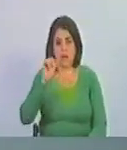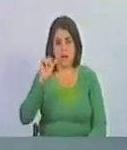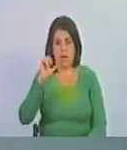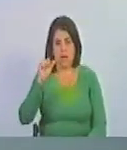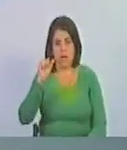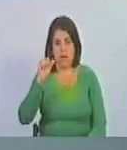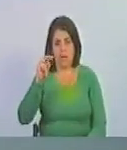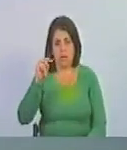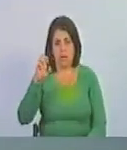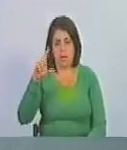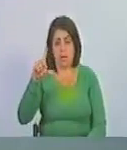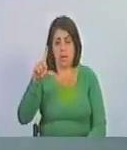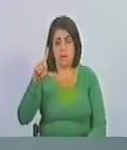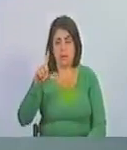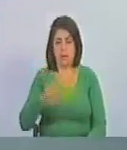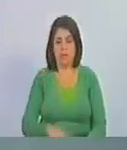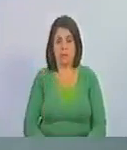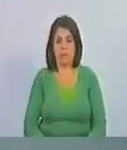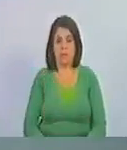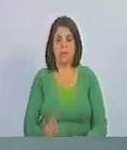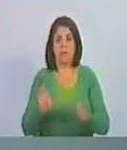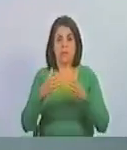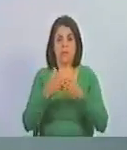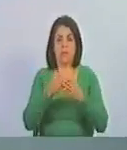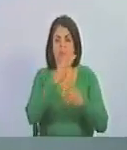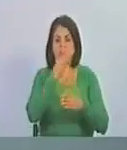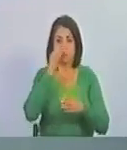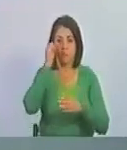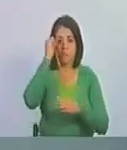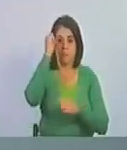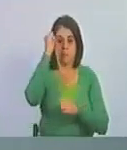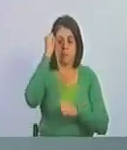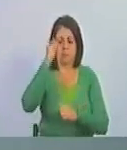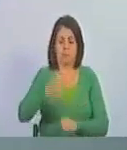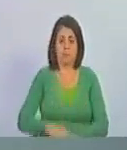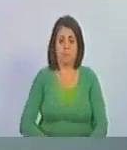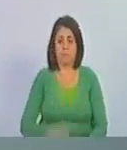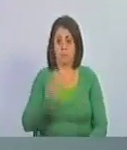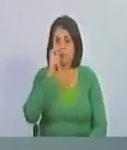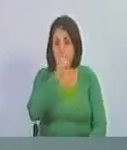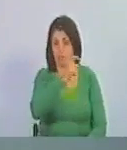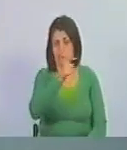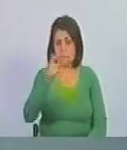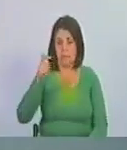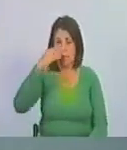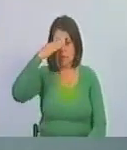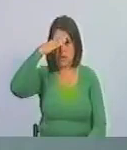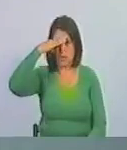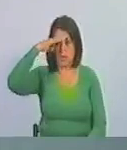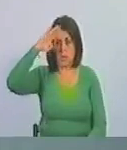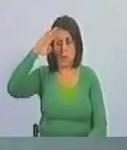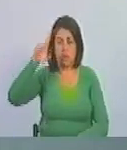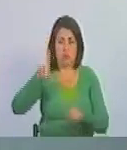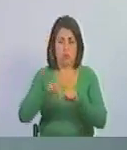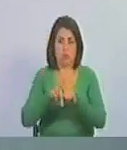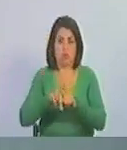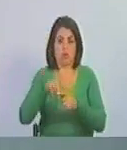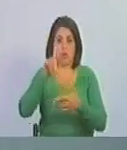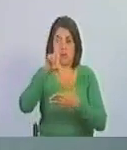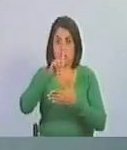a su Partido Comunista y al pueblo cubano, como al pueblo